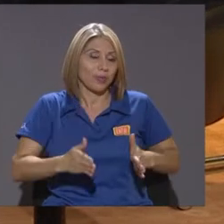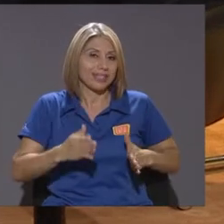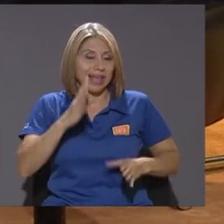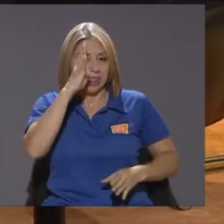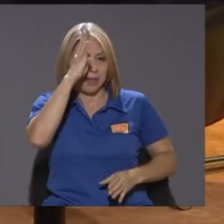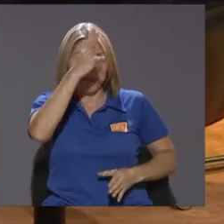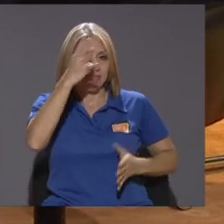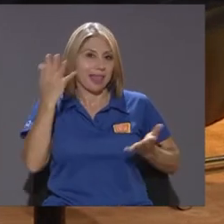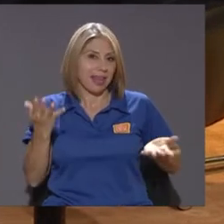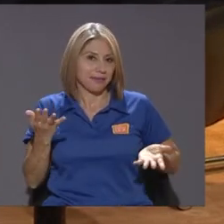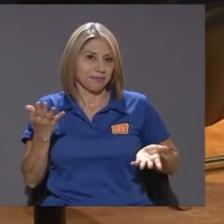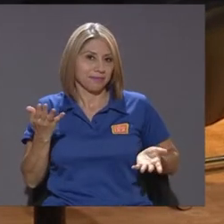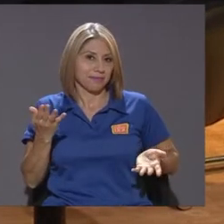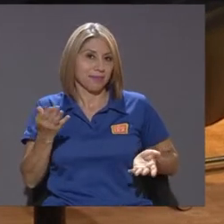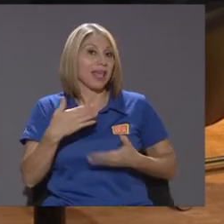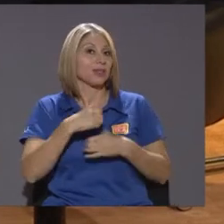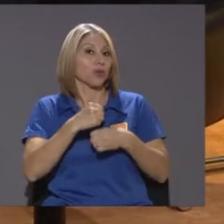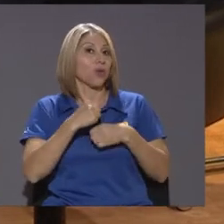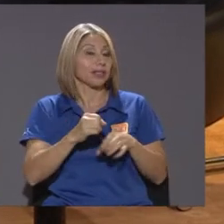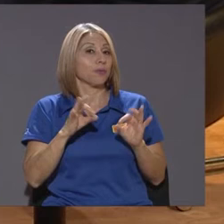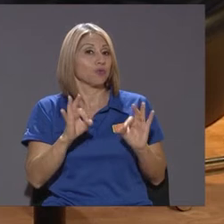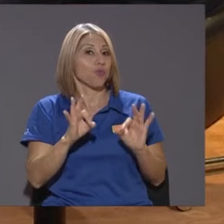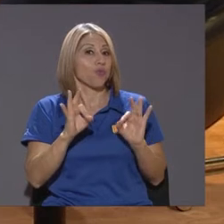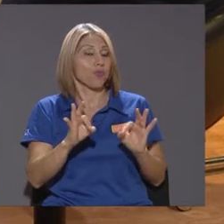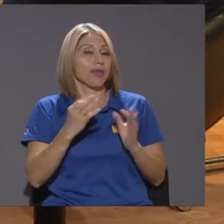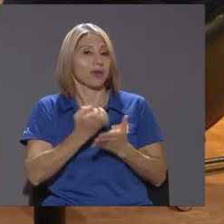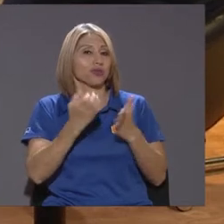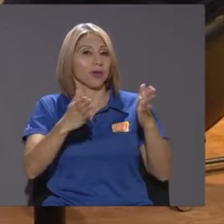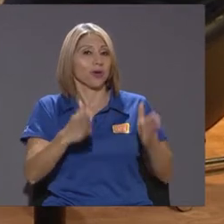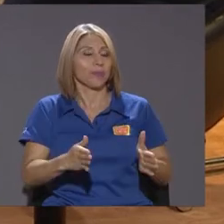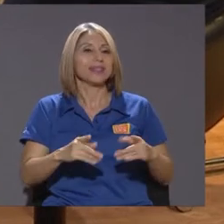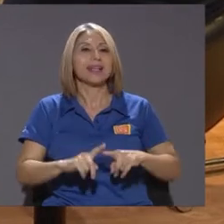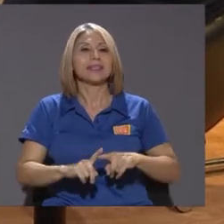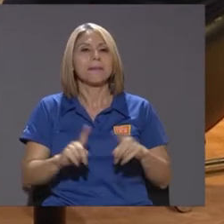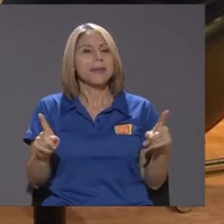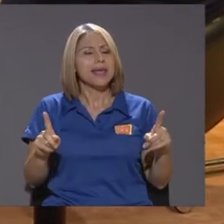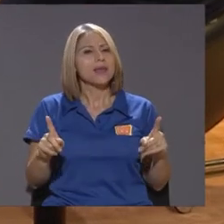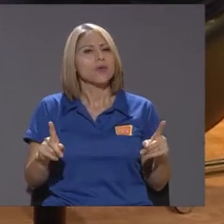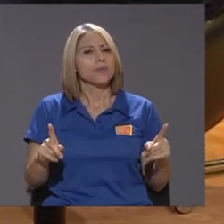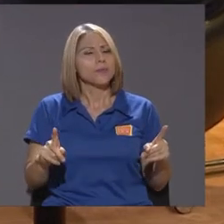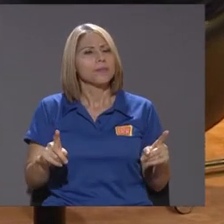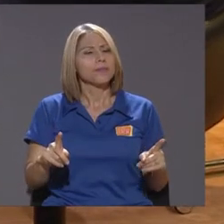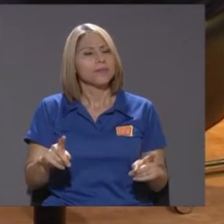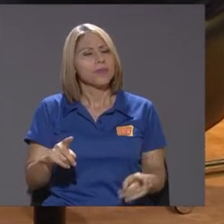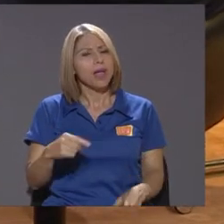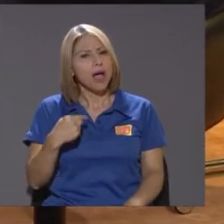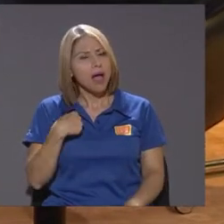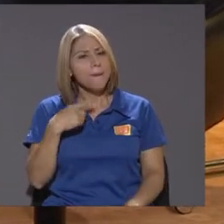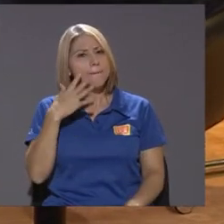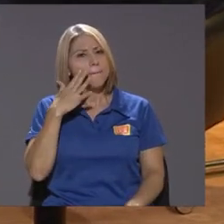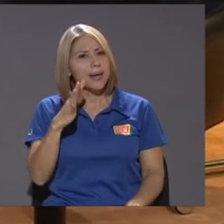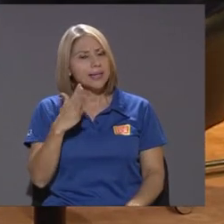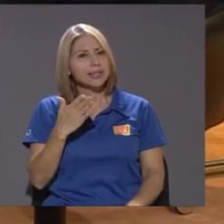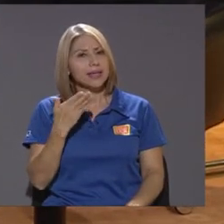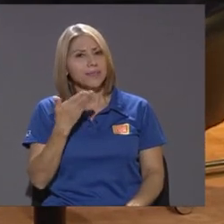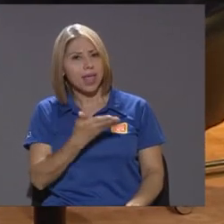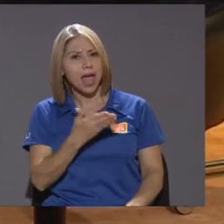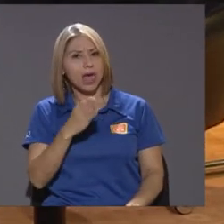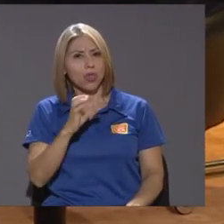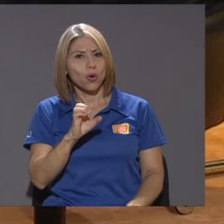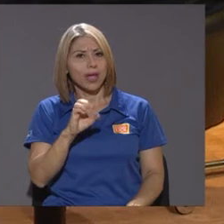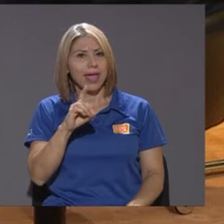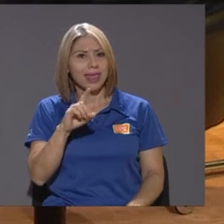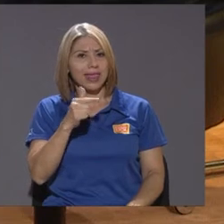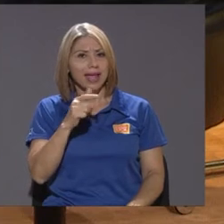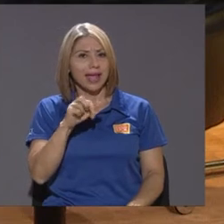eso lo hacemos relativamente bien los economistas pero me da la impresión de que a don Edgar le